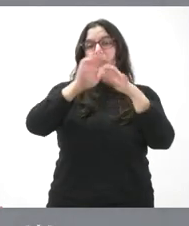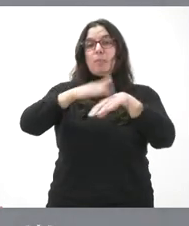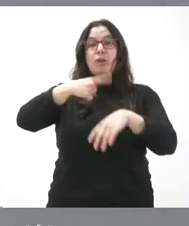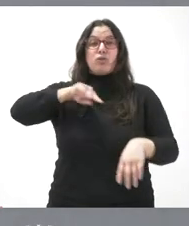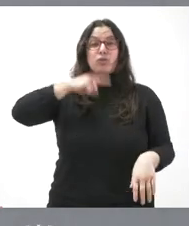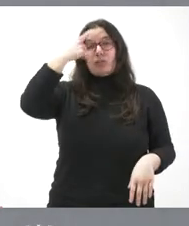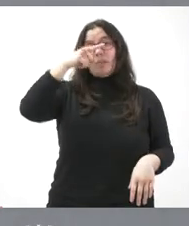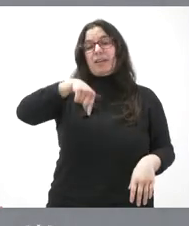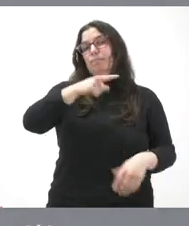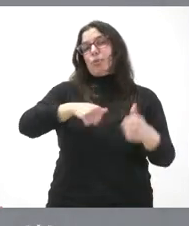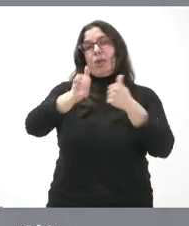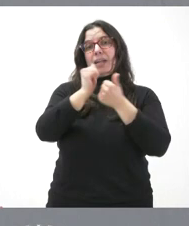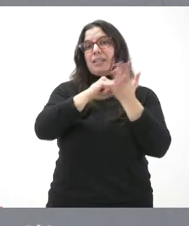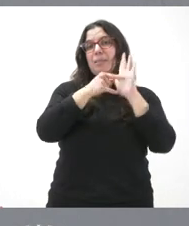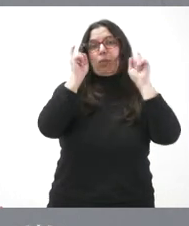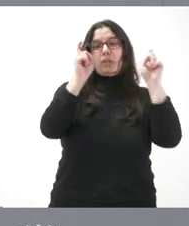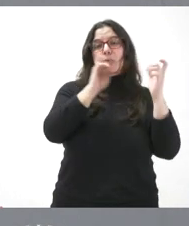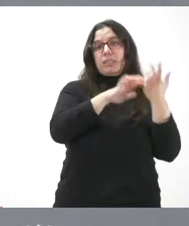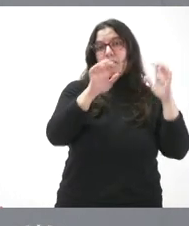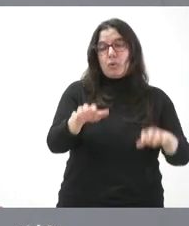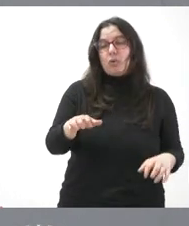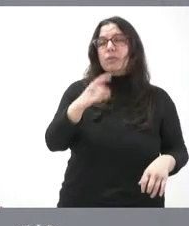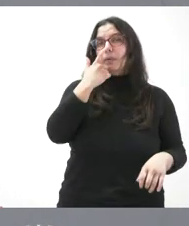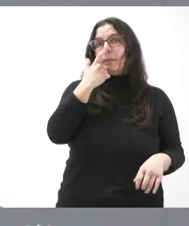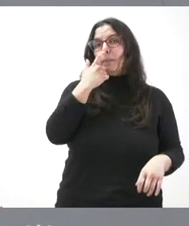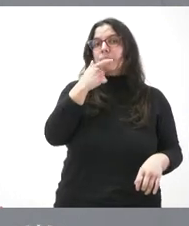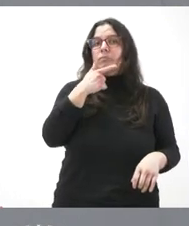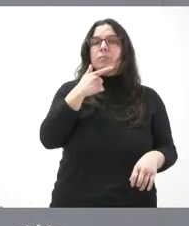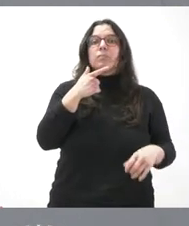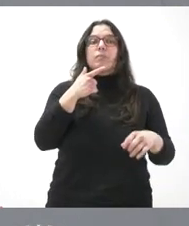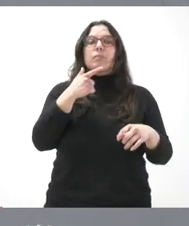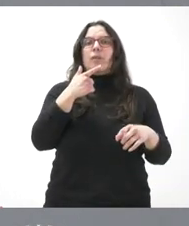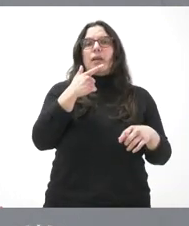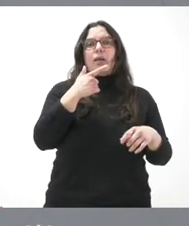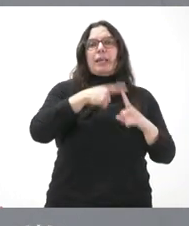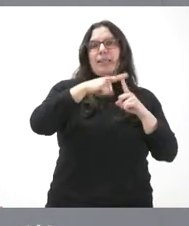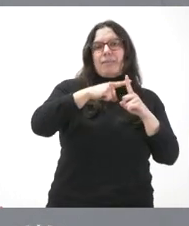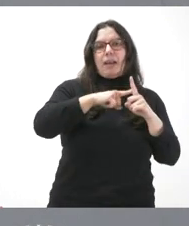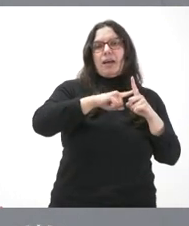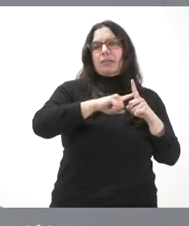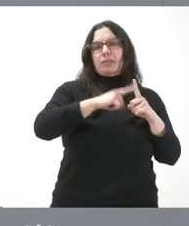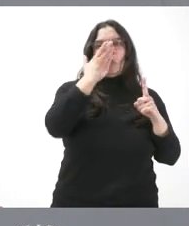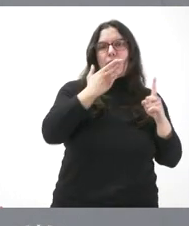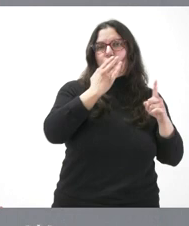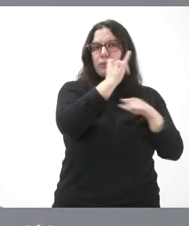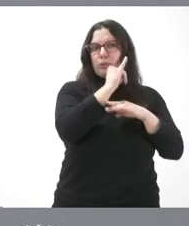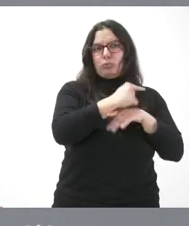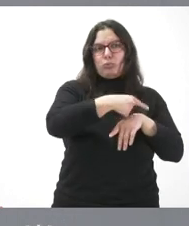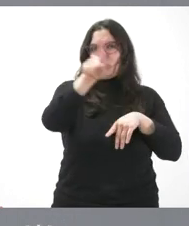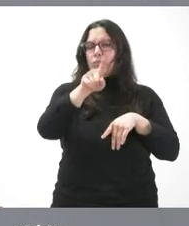como saben ustedes, el sistema educativo de Castilla y León. Lo es en el ámbito no universitario, donde hemos puesto